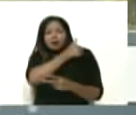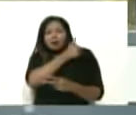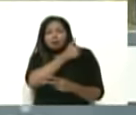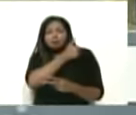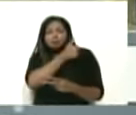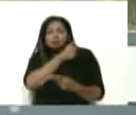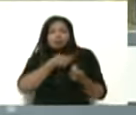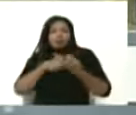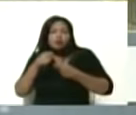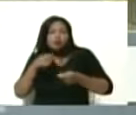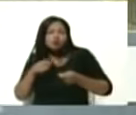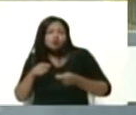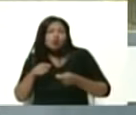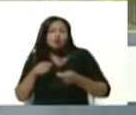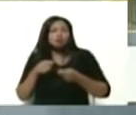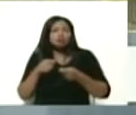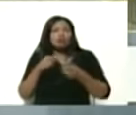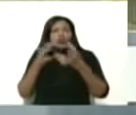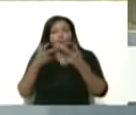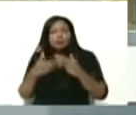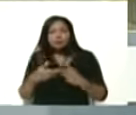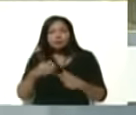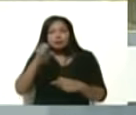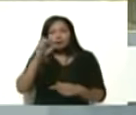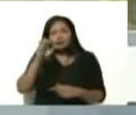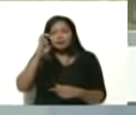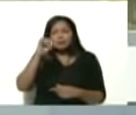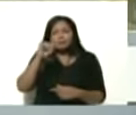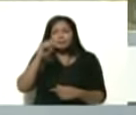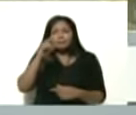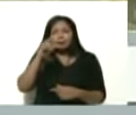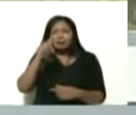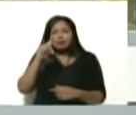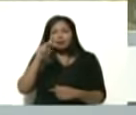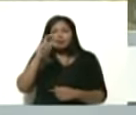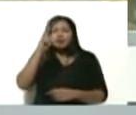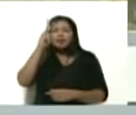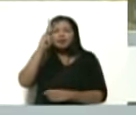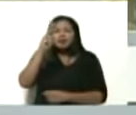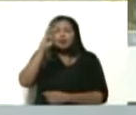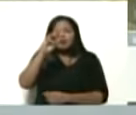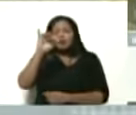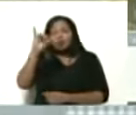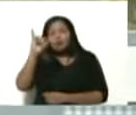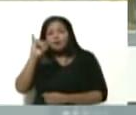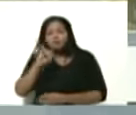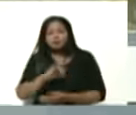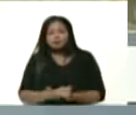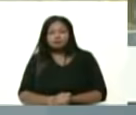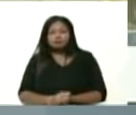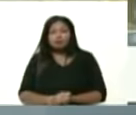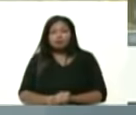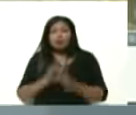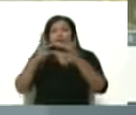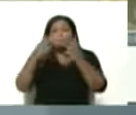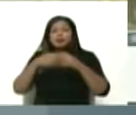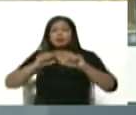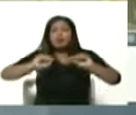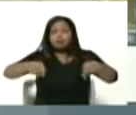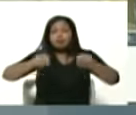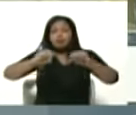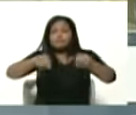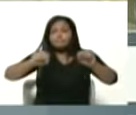de la empresa Imperate Kidweed empresa de motos ustedes van a ver algo